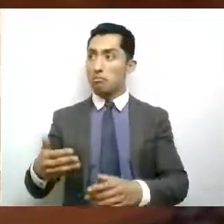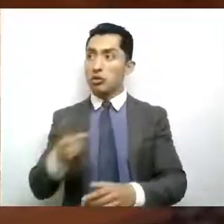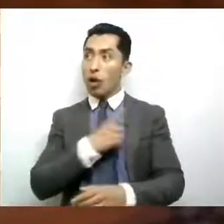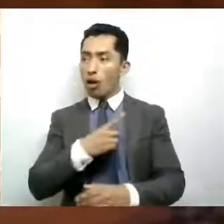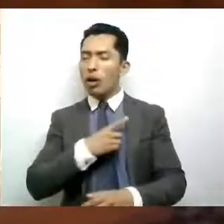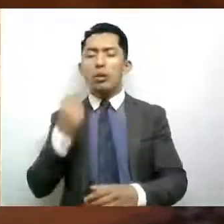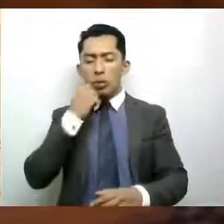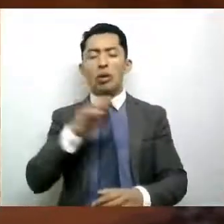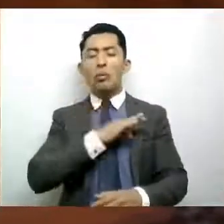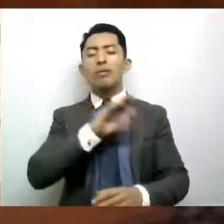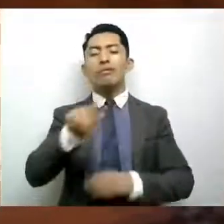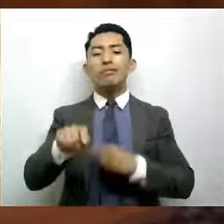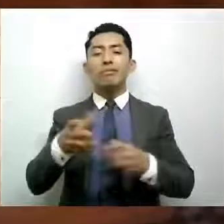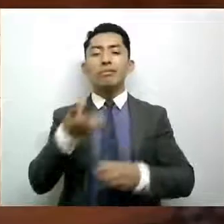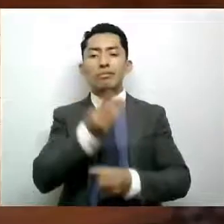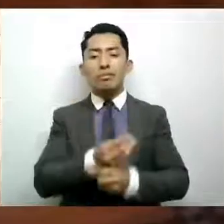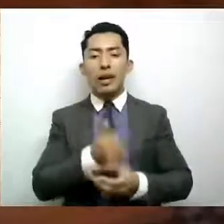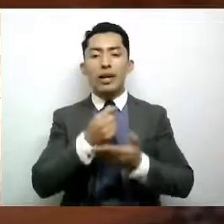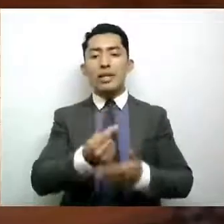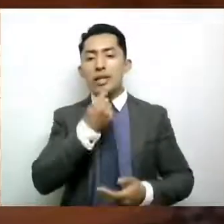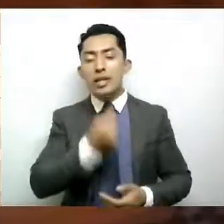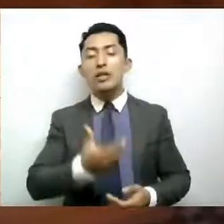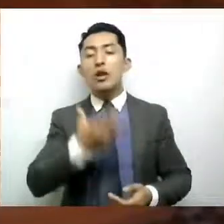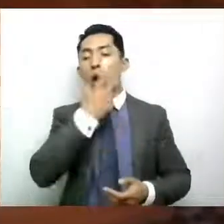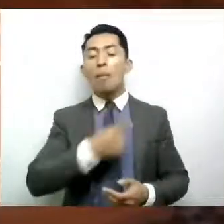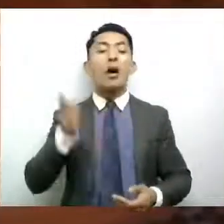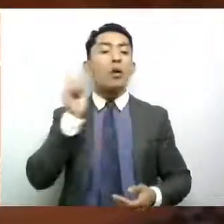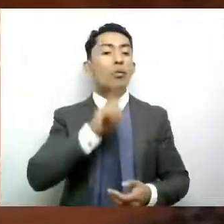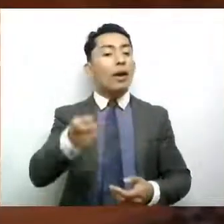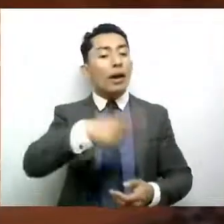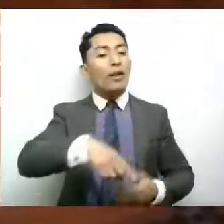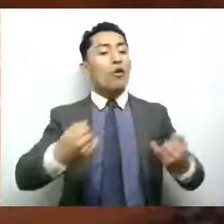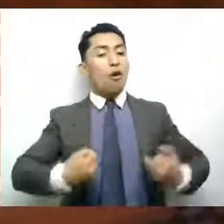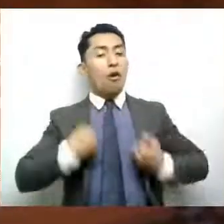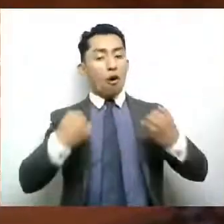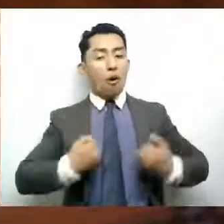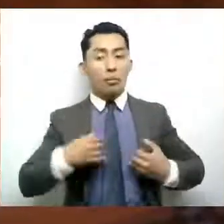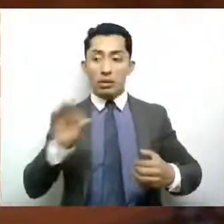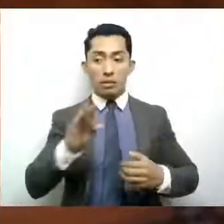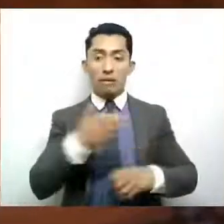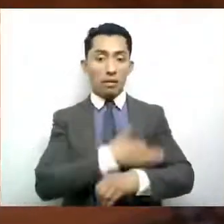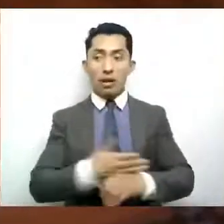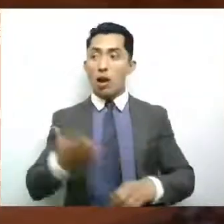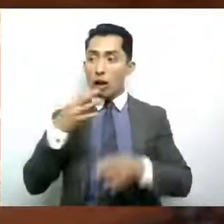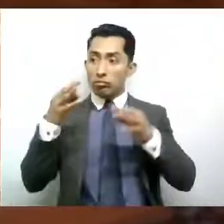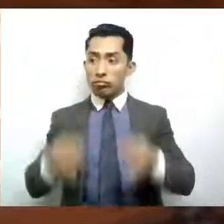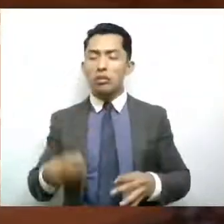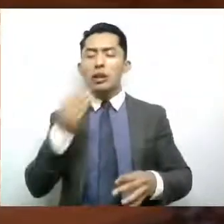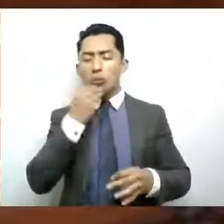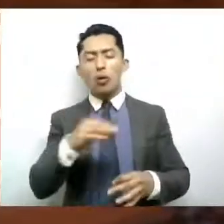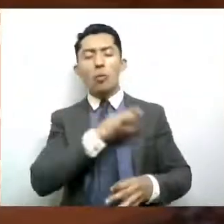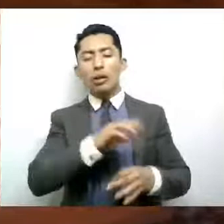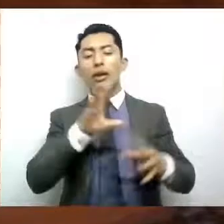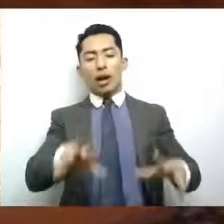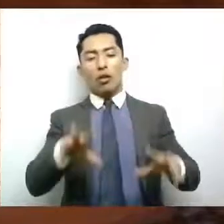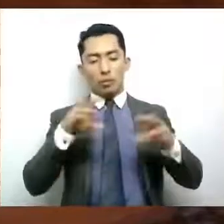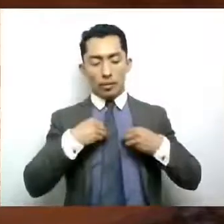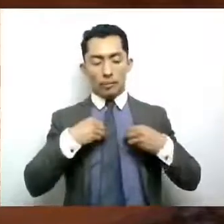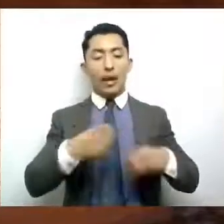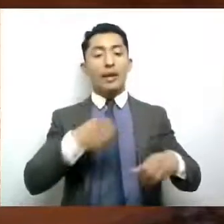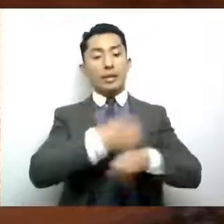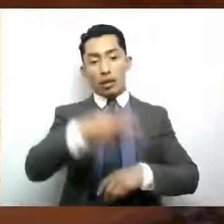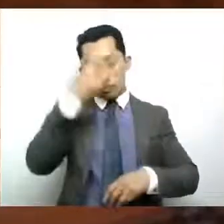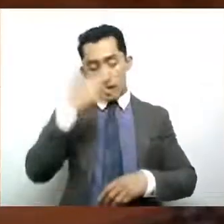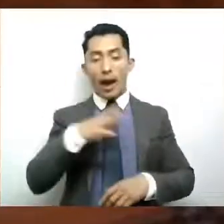aquellos niños, niñas y adolescentes que carecen de ella. Nuestro Estado alcanzó las 500